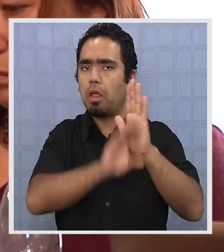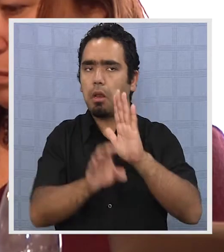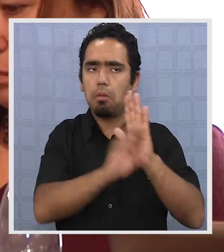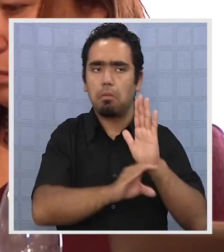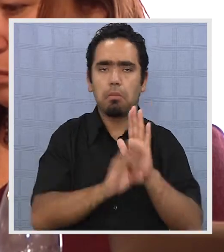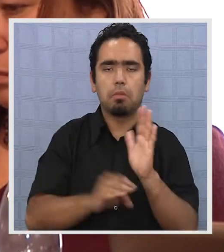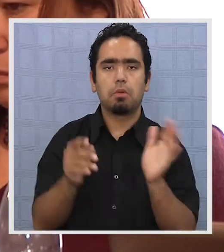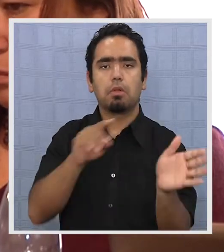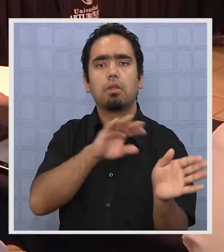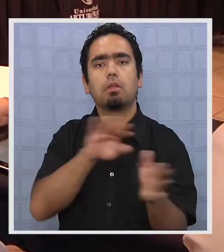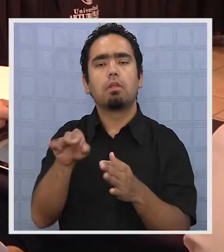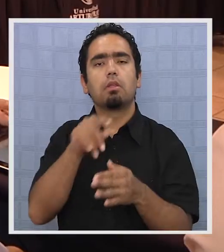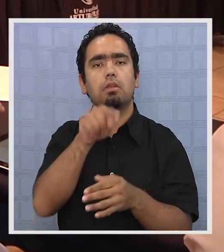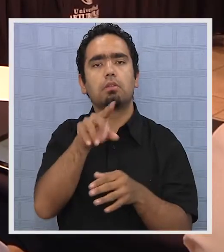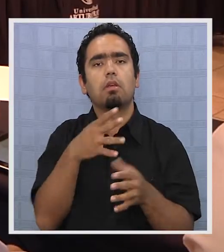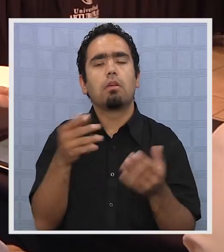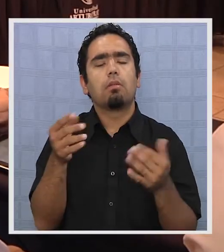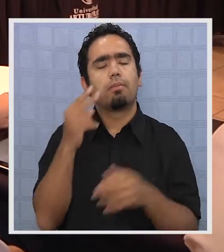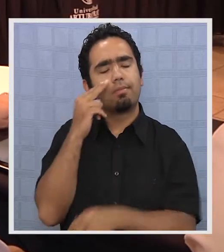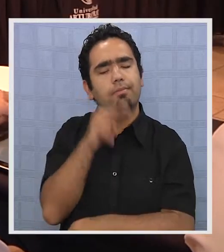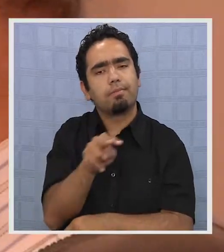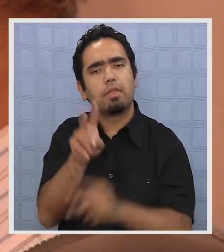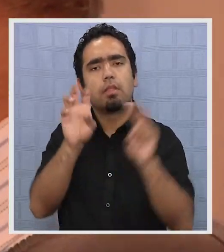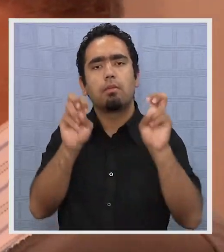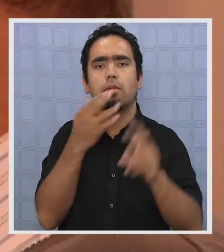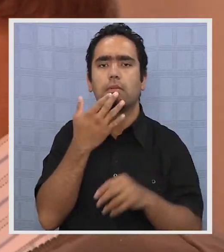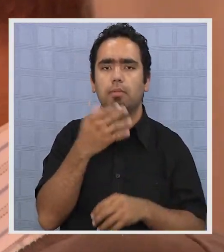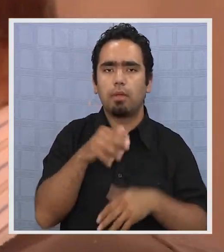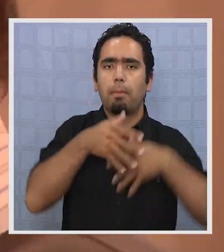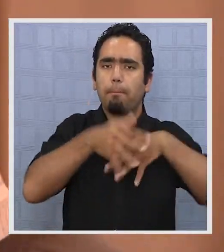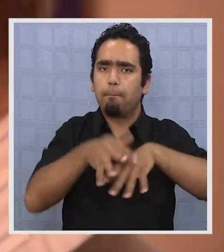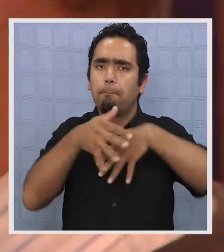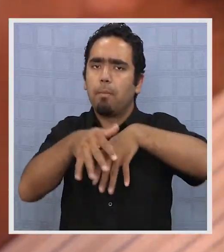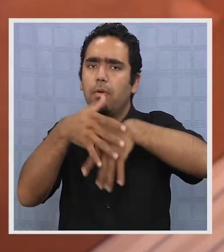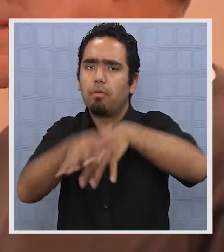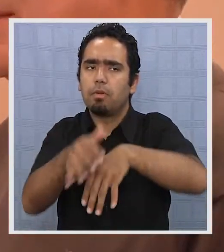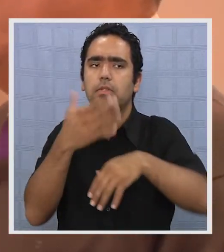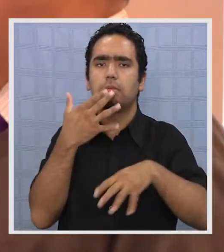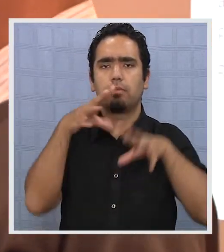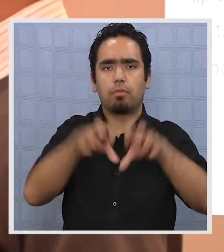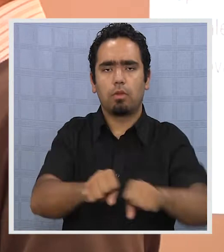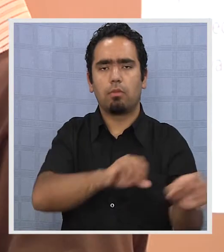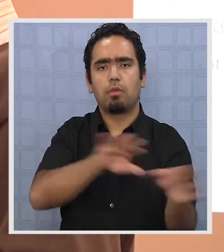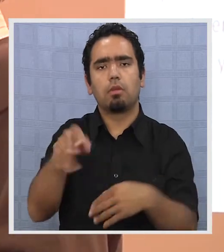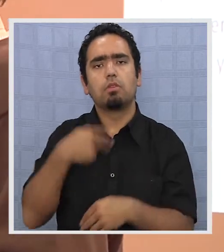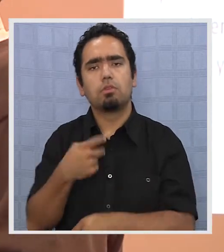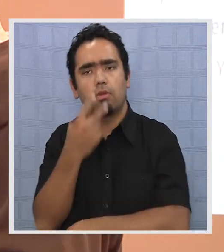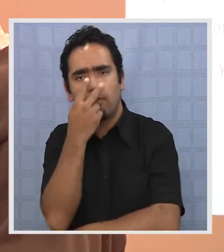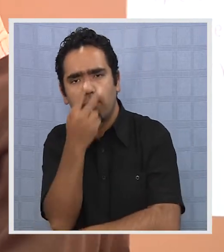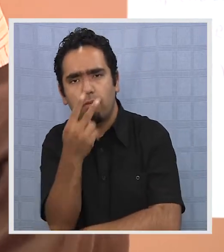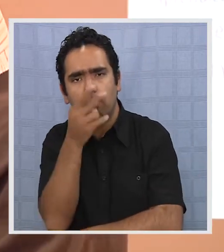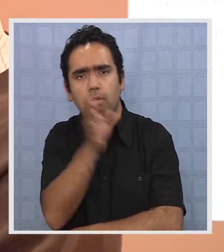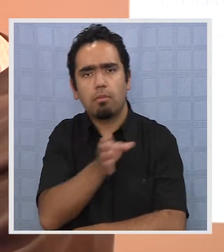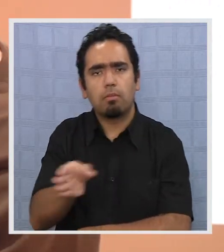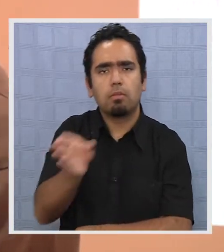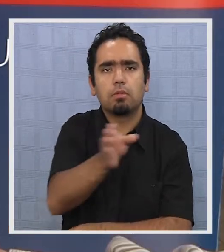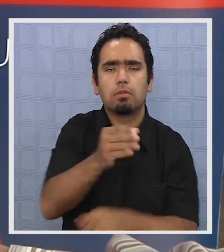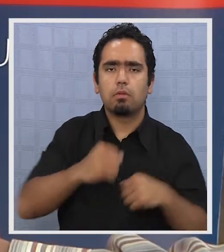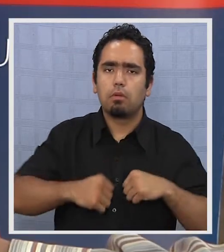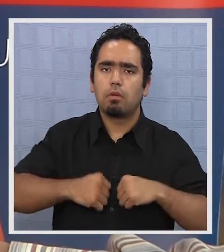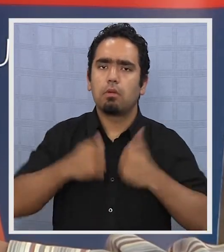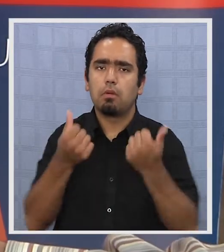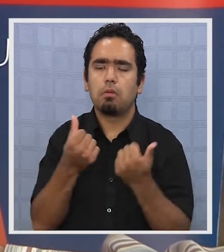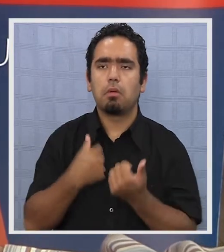universidades tradicionales abordaron también la movilización y tomas que afectan a la educación media y superior en Chile.